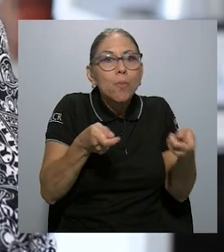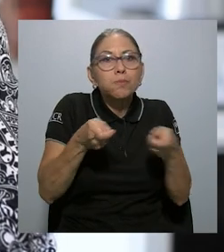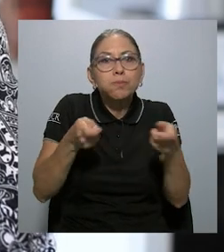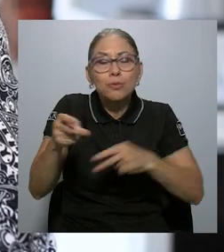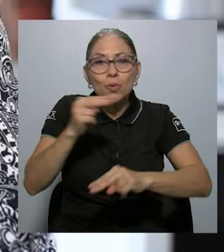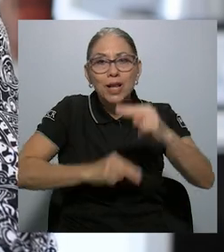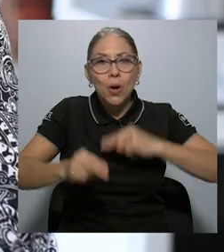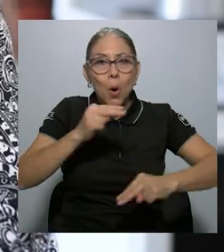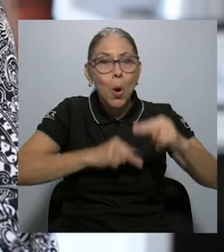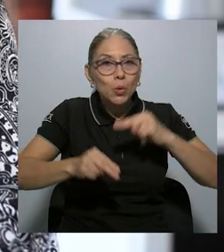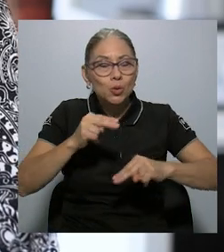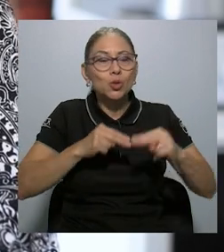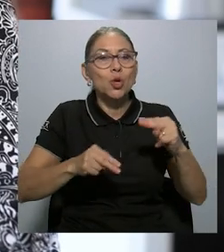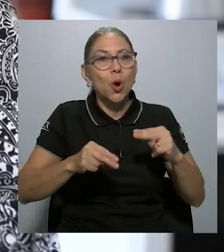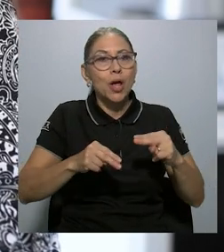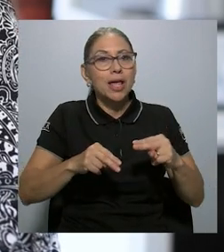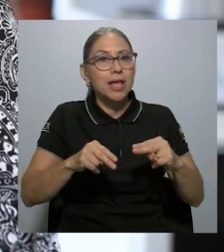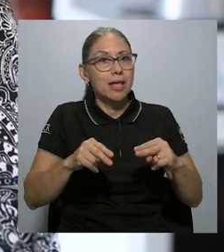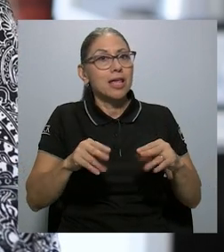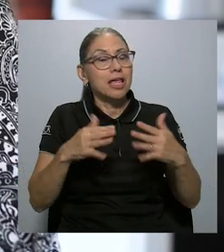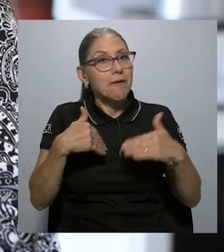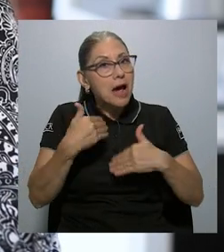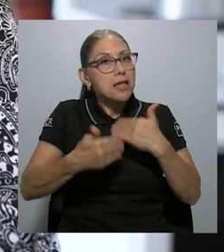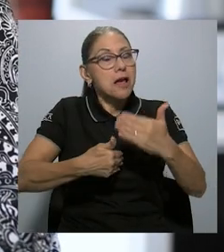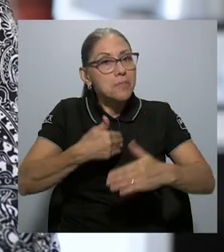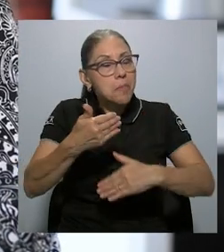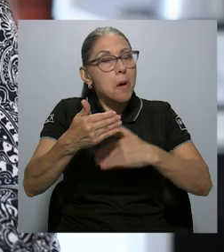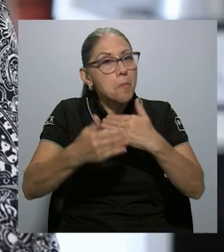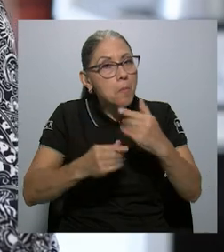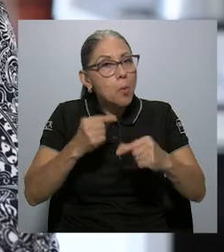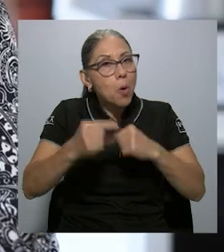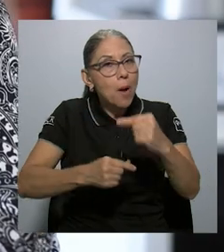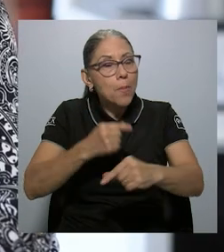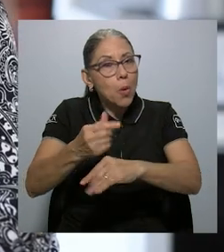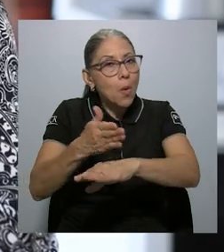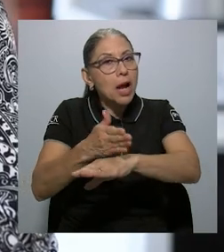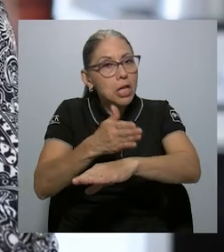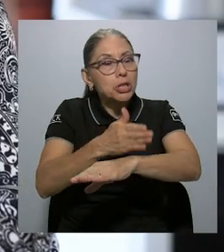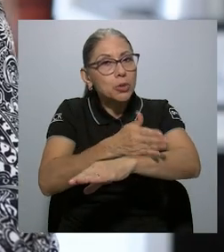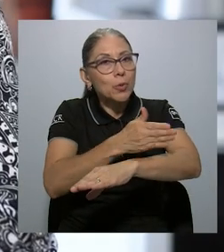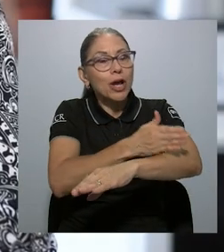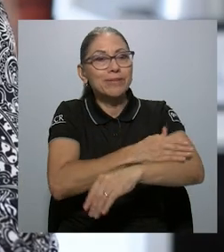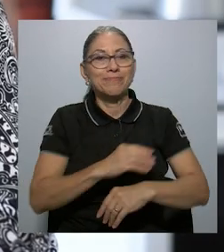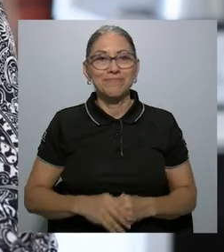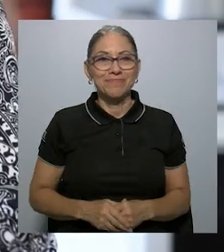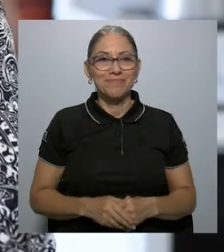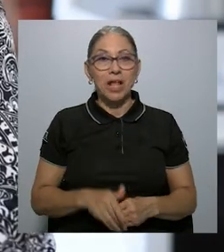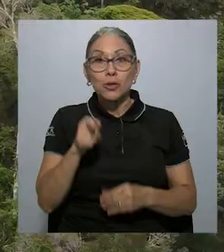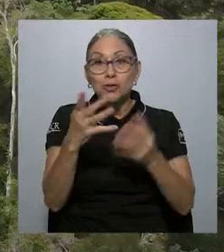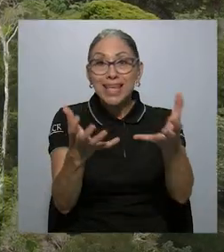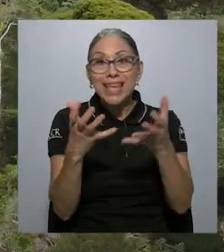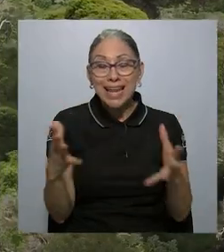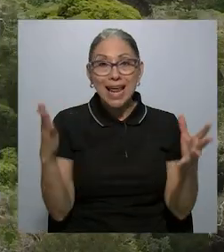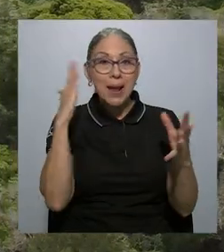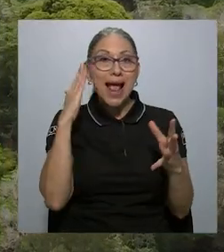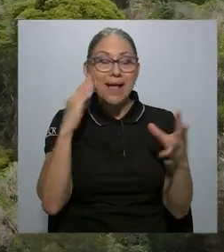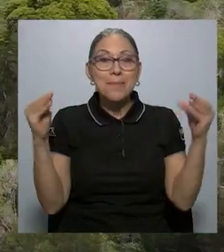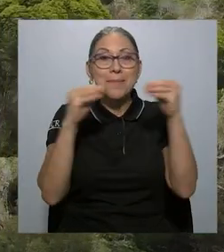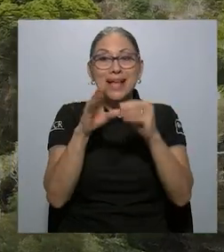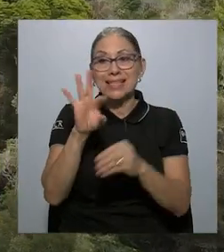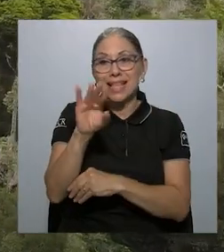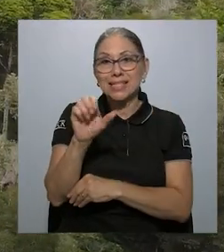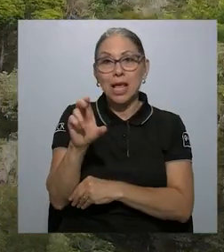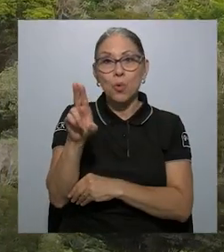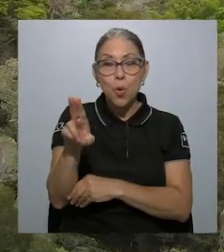cómo manejar un negocio y que le vaya, ¿verdad?, que vaya creciendo, poco a poco va creciendo, va creciendo. Si desea